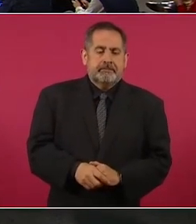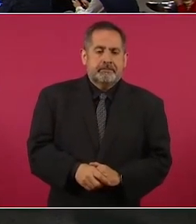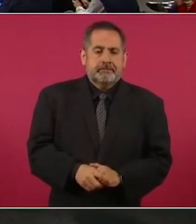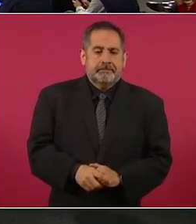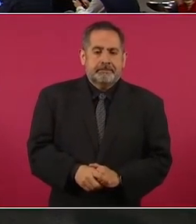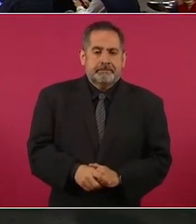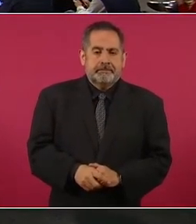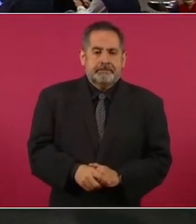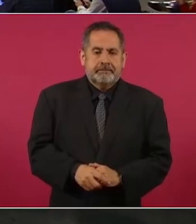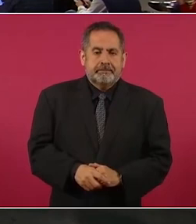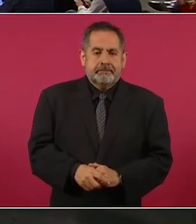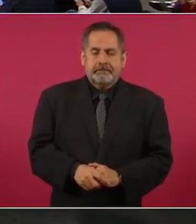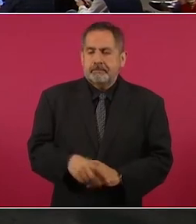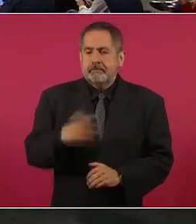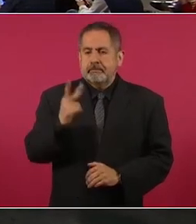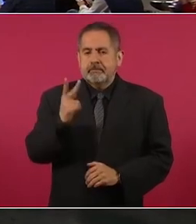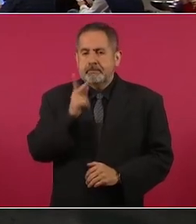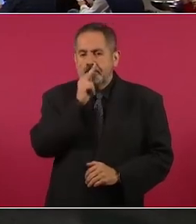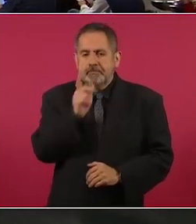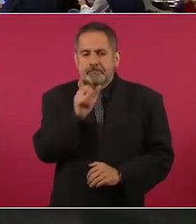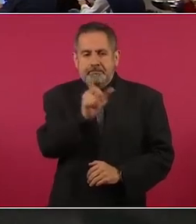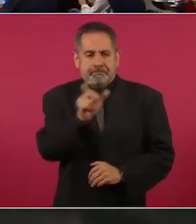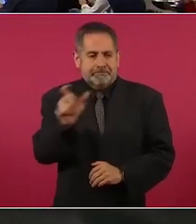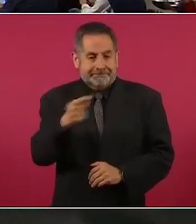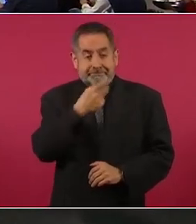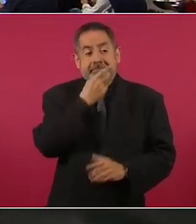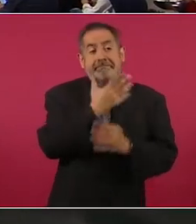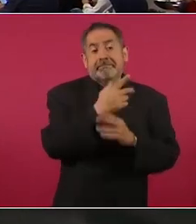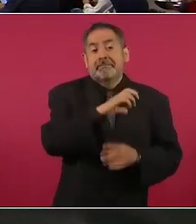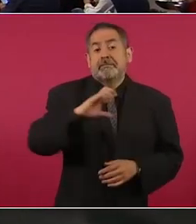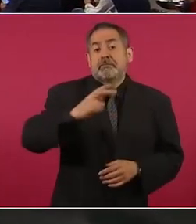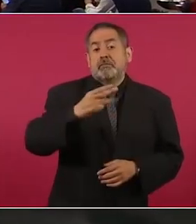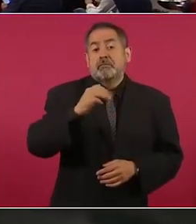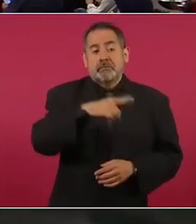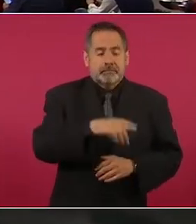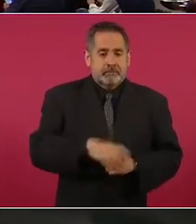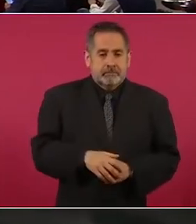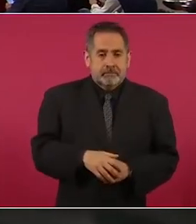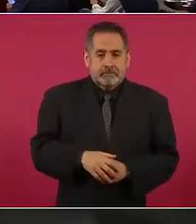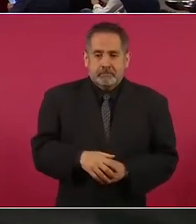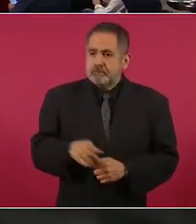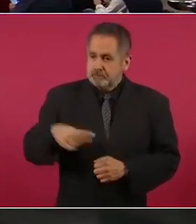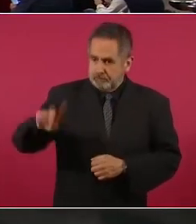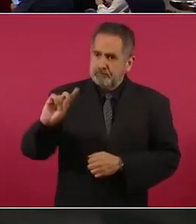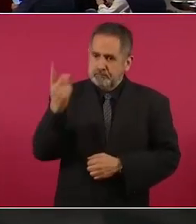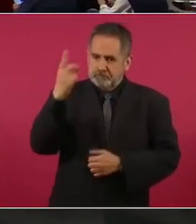Dos palabras, dice Chumel, compren dólares.